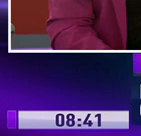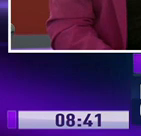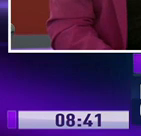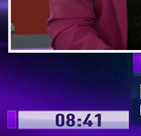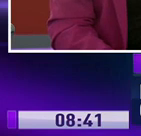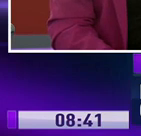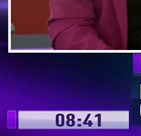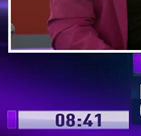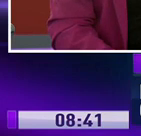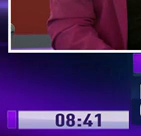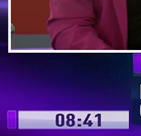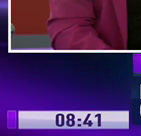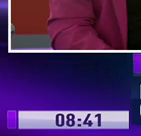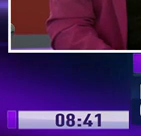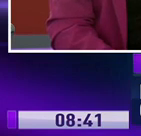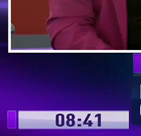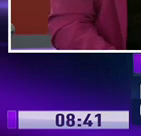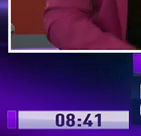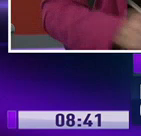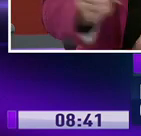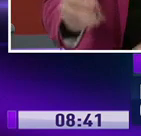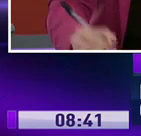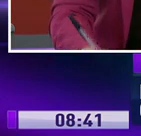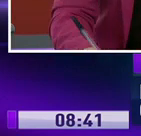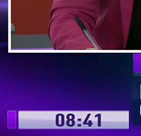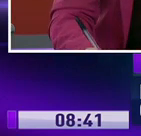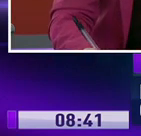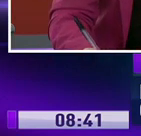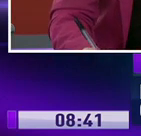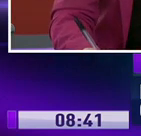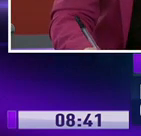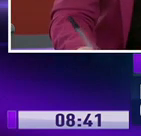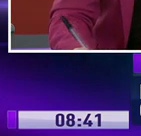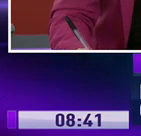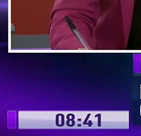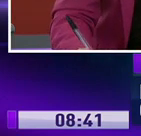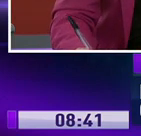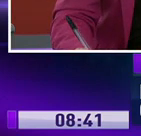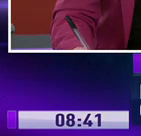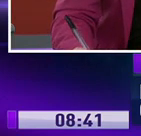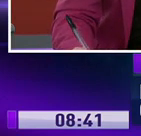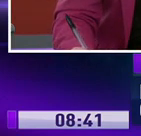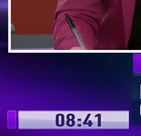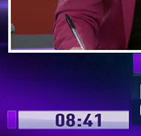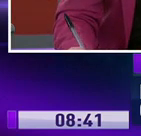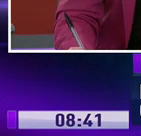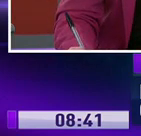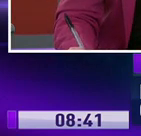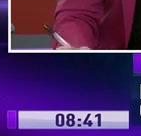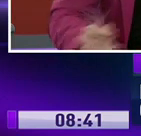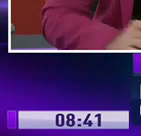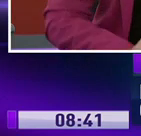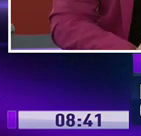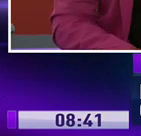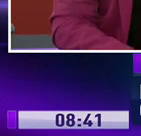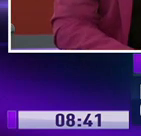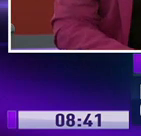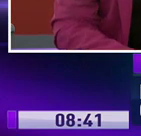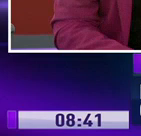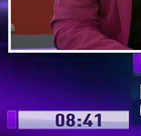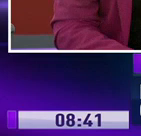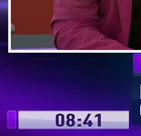65 pacientes han recibido el alfa hospitalaria y continuarán en aislamiento domiciliario por 14 días más.